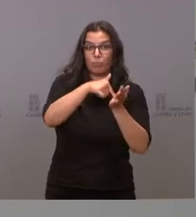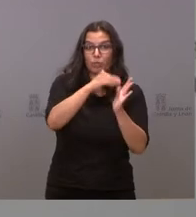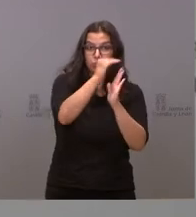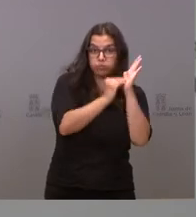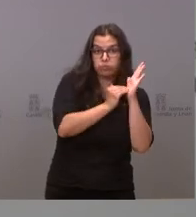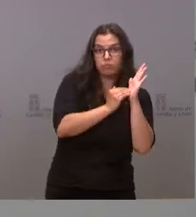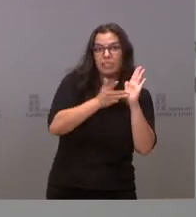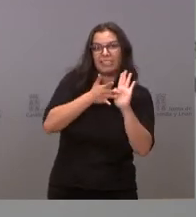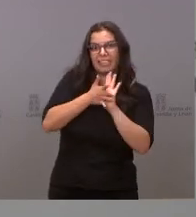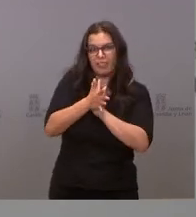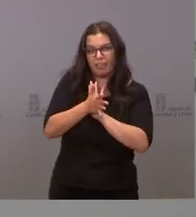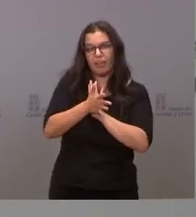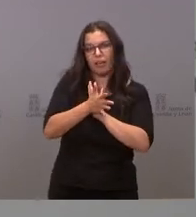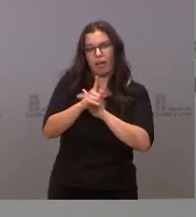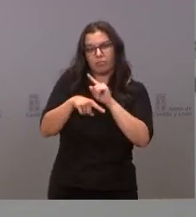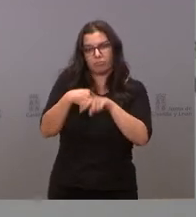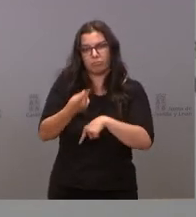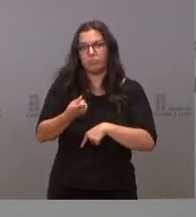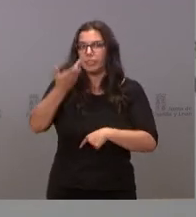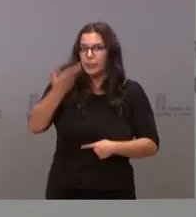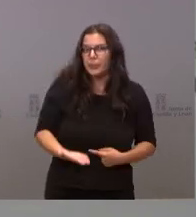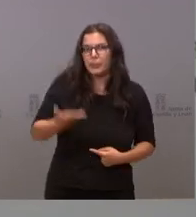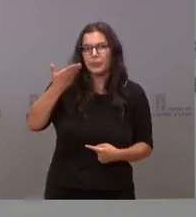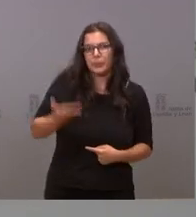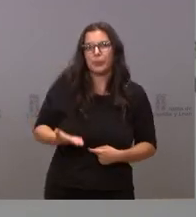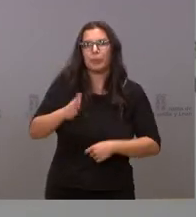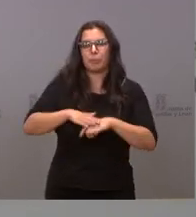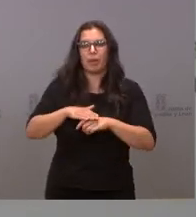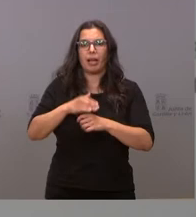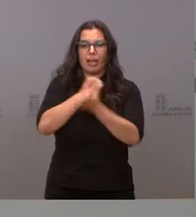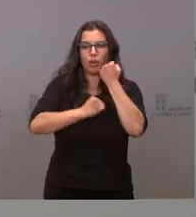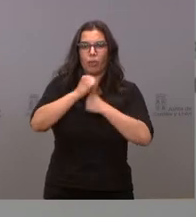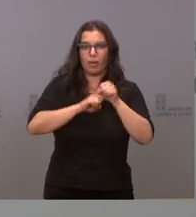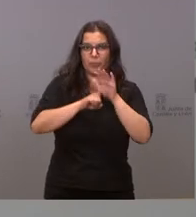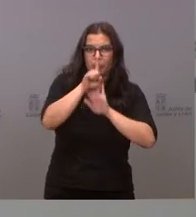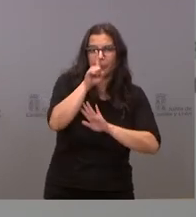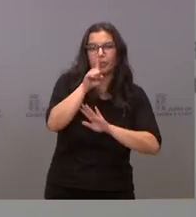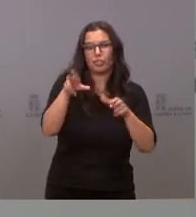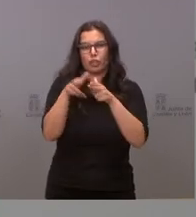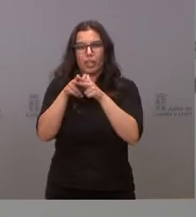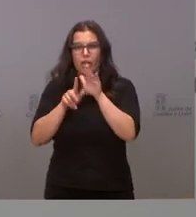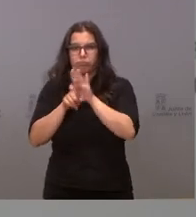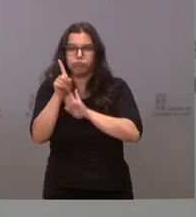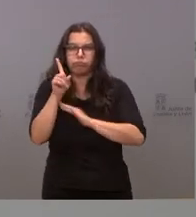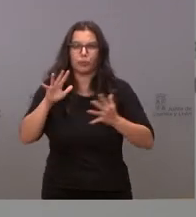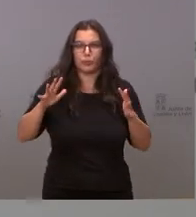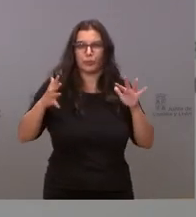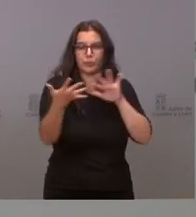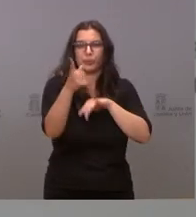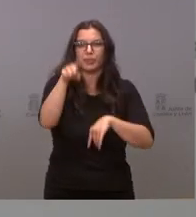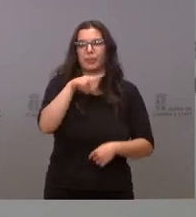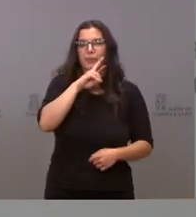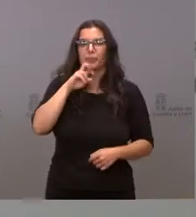son cruciales, vitales para la recuperación económica y social y el sostenimiento